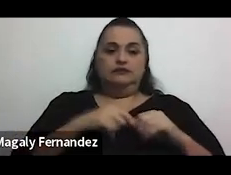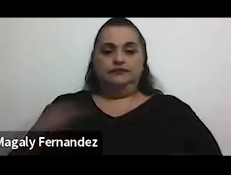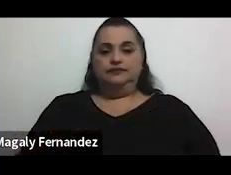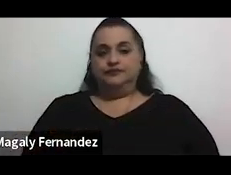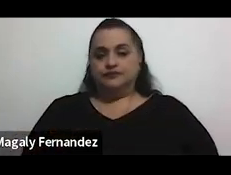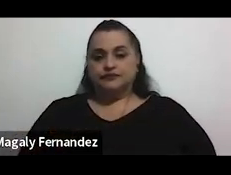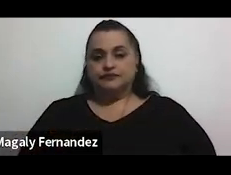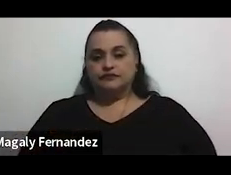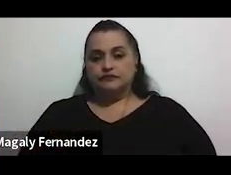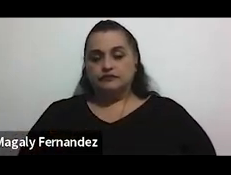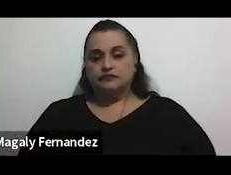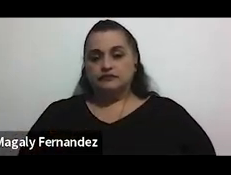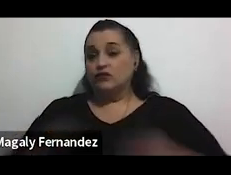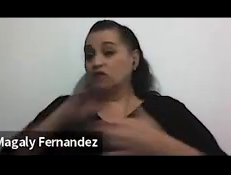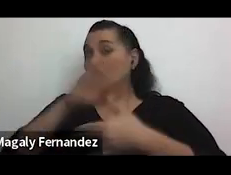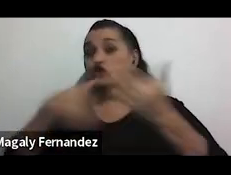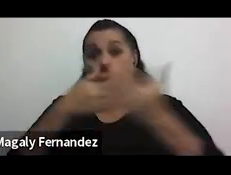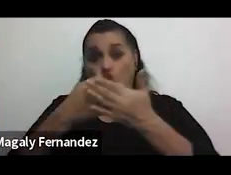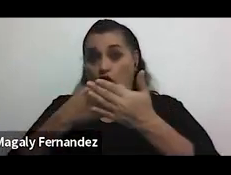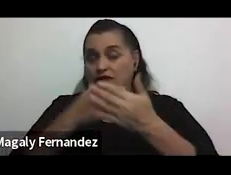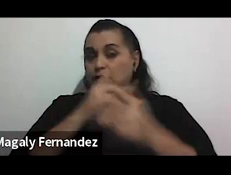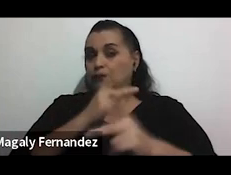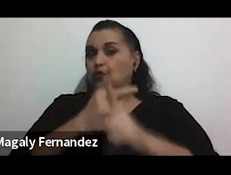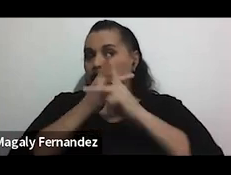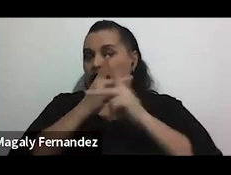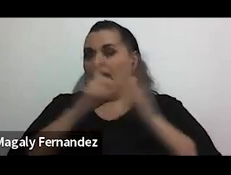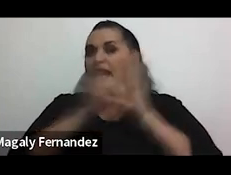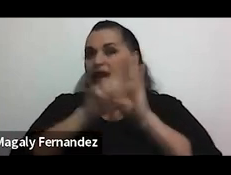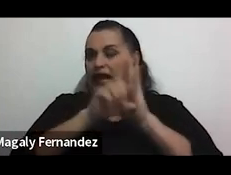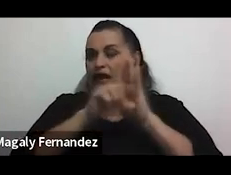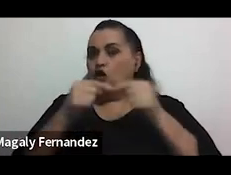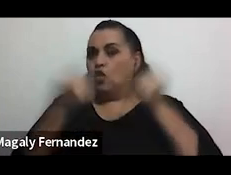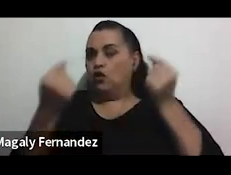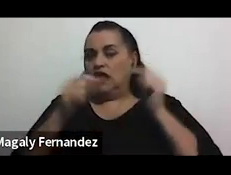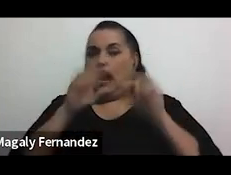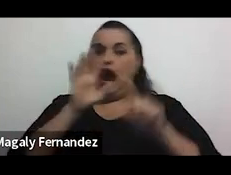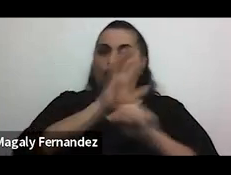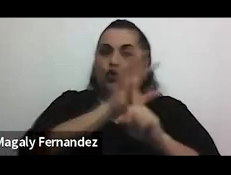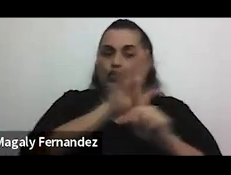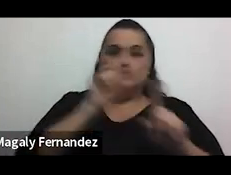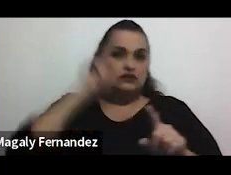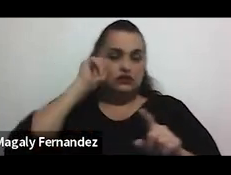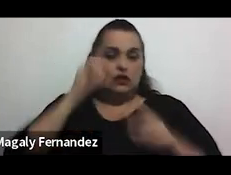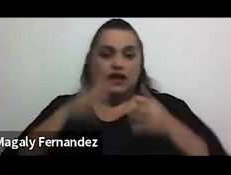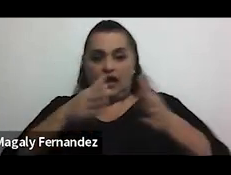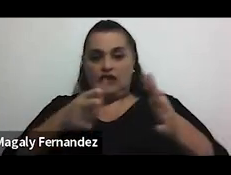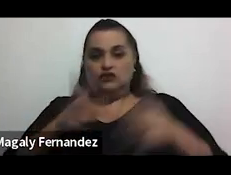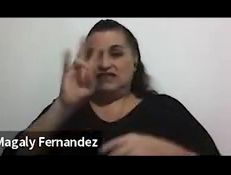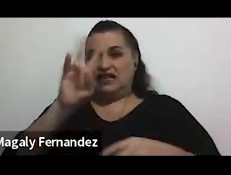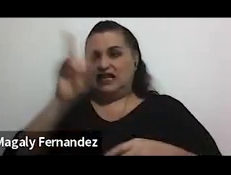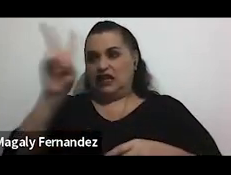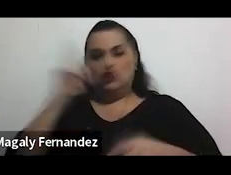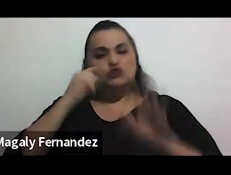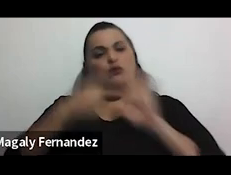que todas están amparadas en la ley contra el acoso sexual callejero 72 donde se denuncia exhibicionismo o